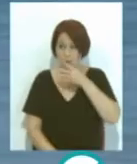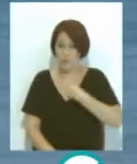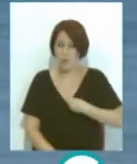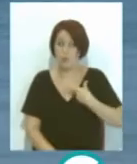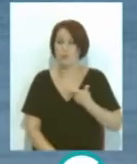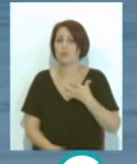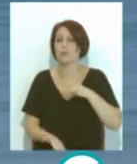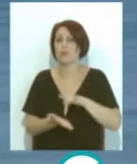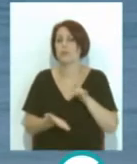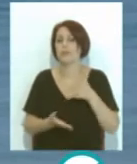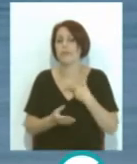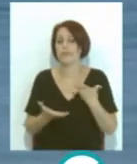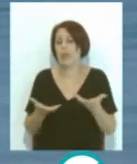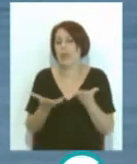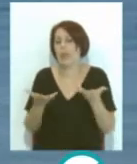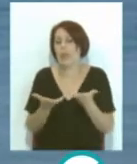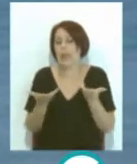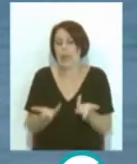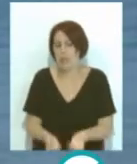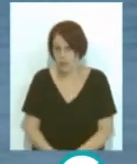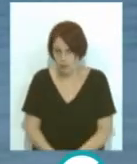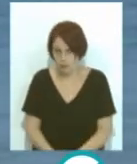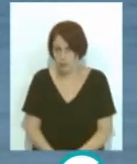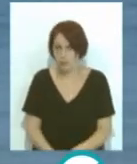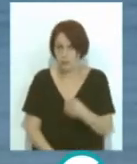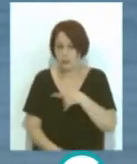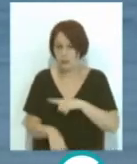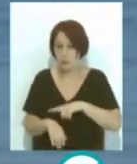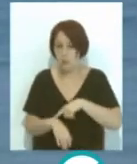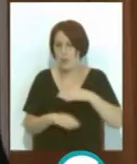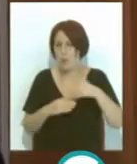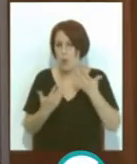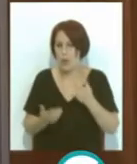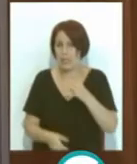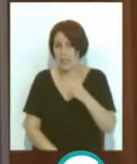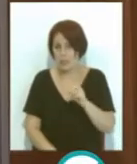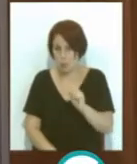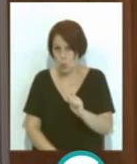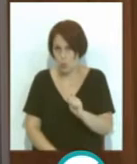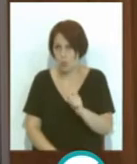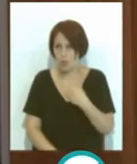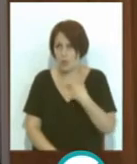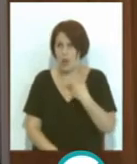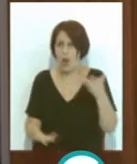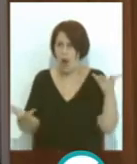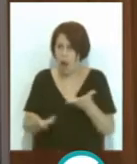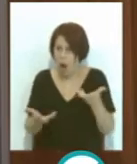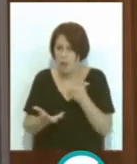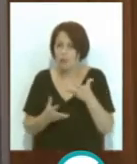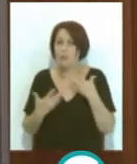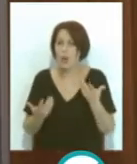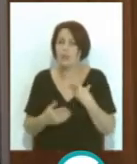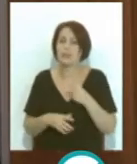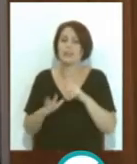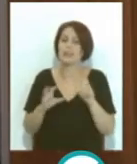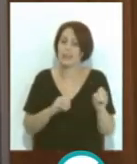episodios más leves los menos graves tendríamos un tiempo mínimo de 30 minutos y los más graves tendríamos